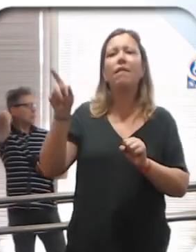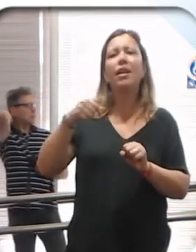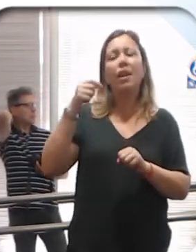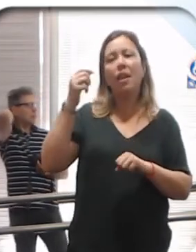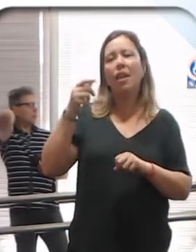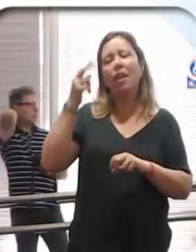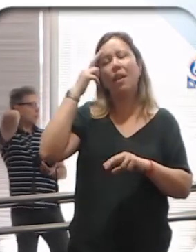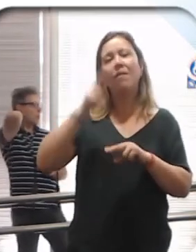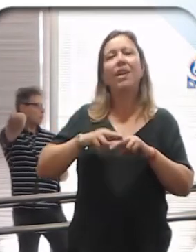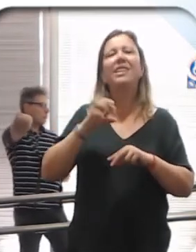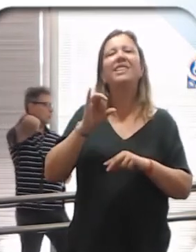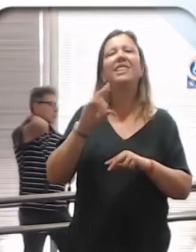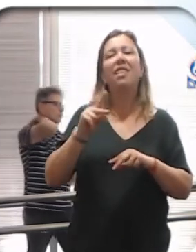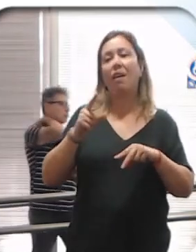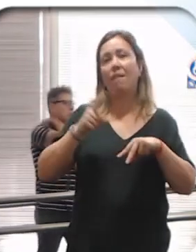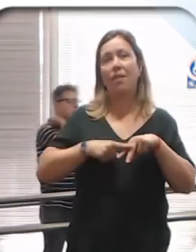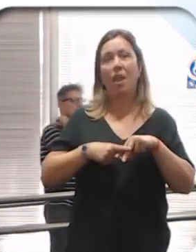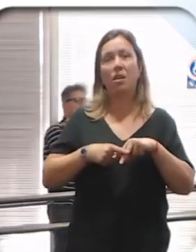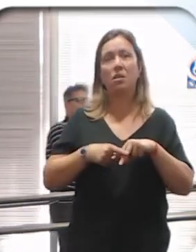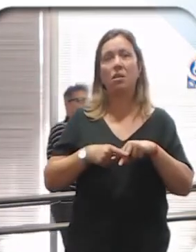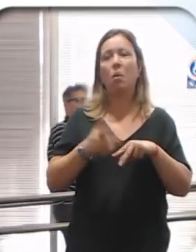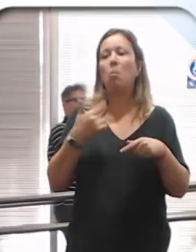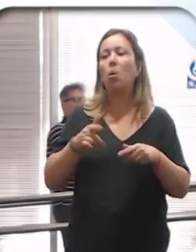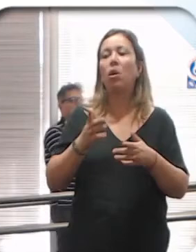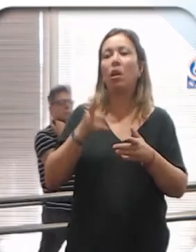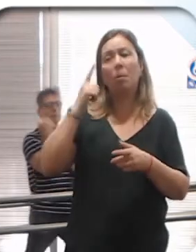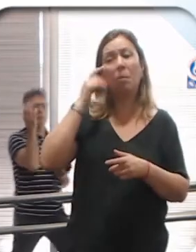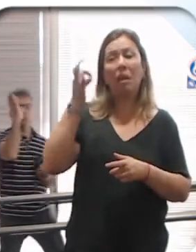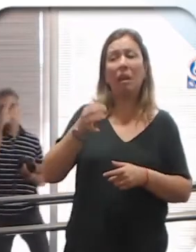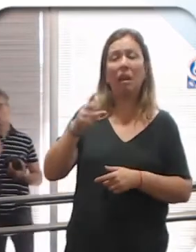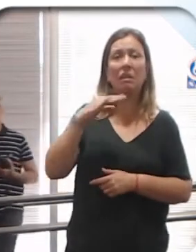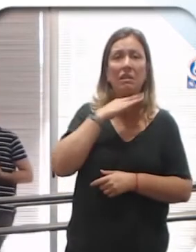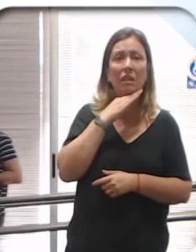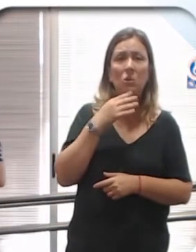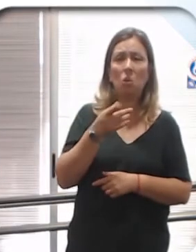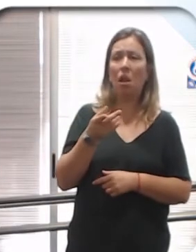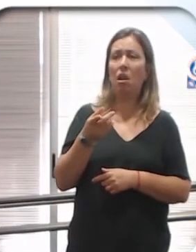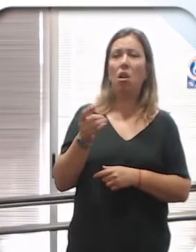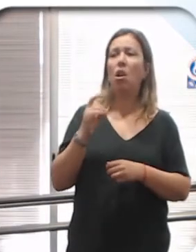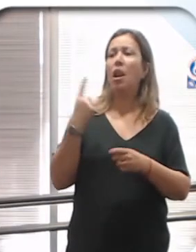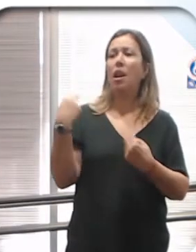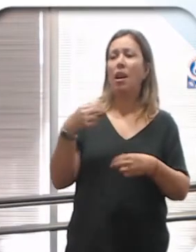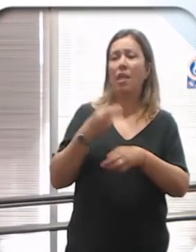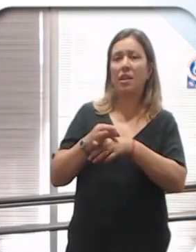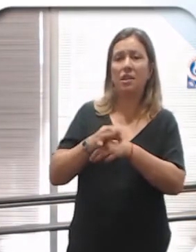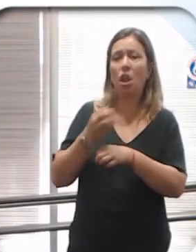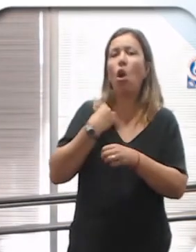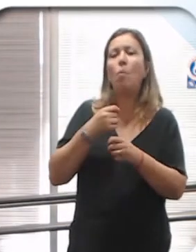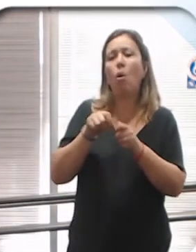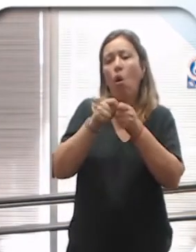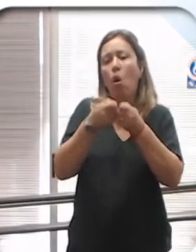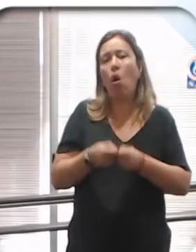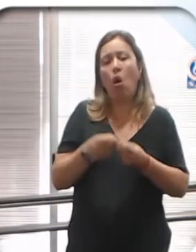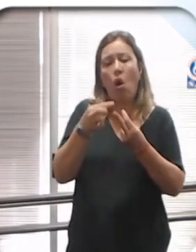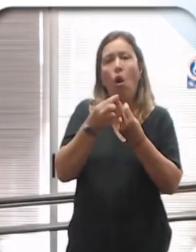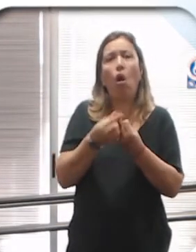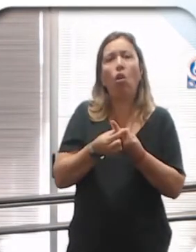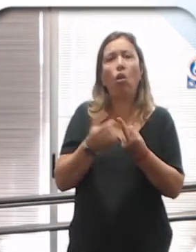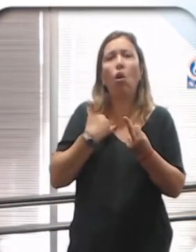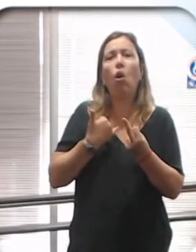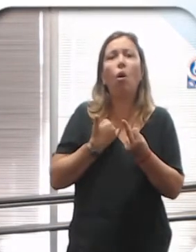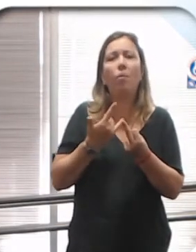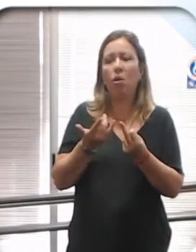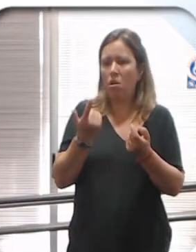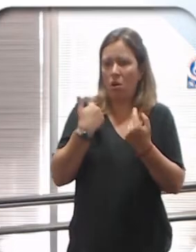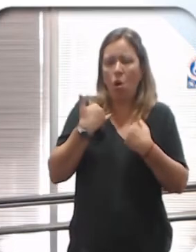por lo mismo, porque como son infantiles y son asexuados y no les enseñan a usar un condón y tienen